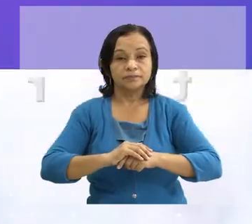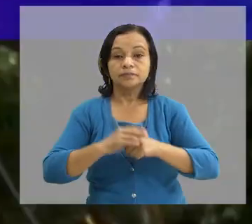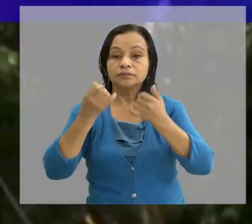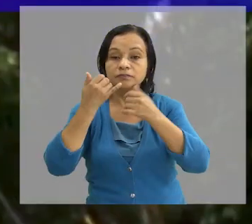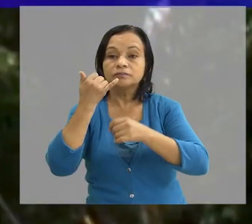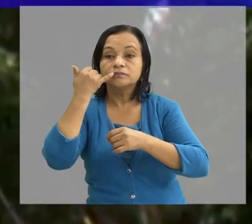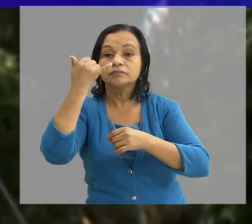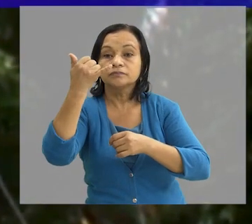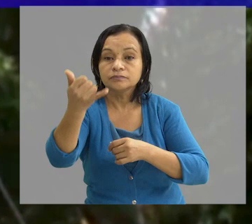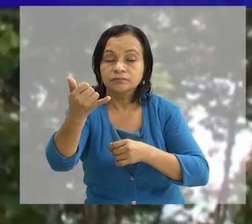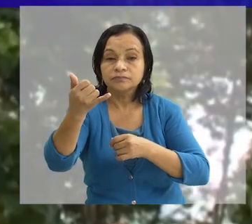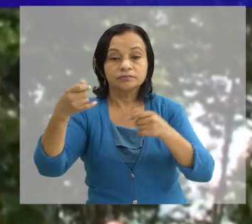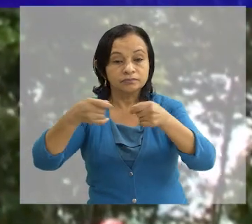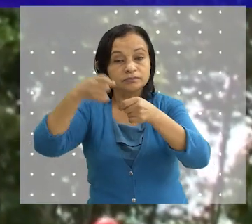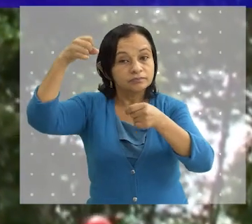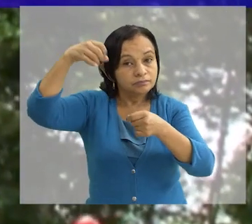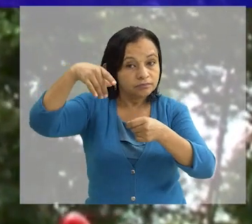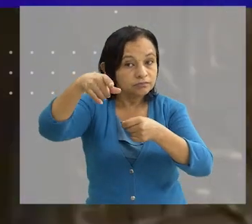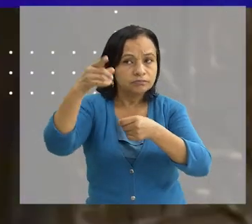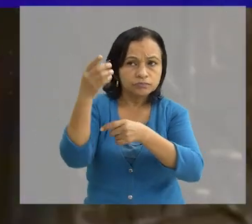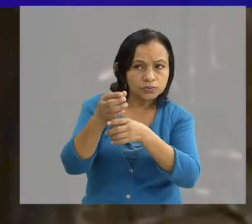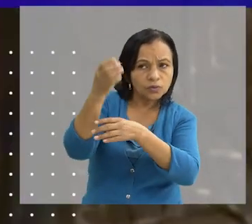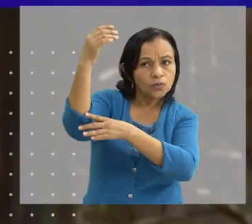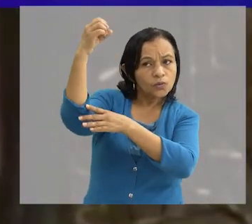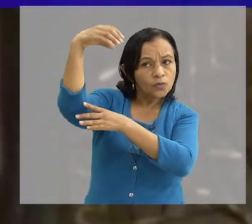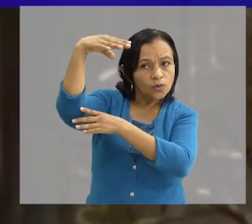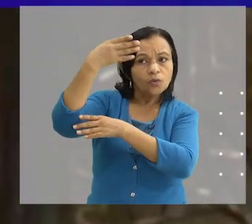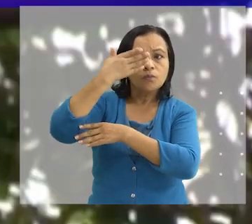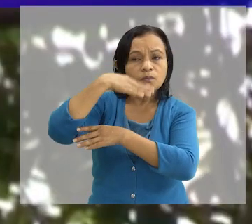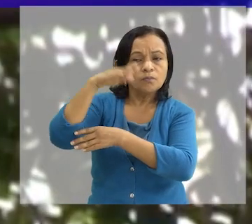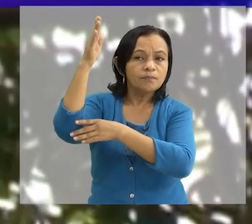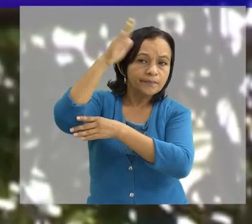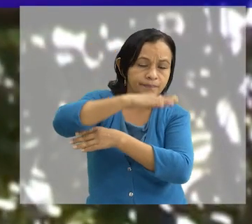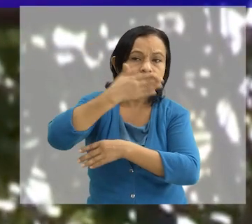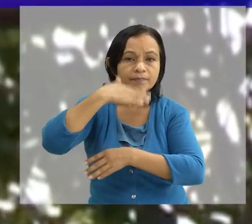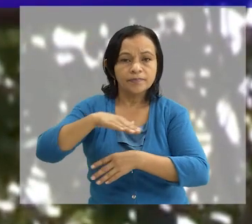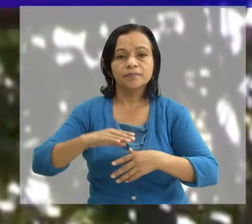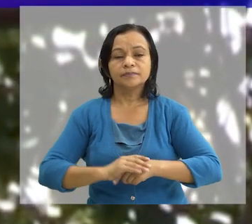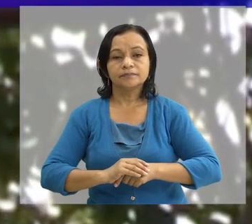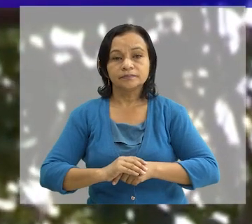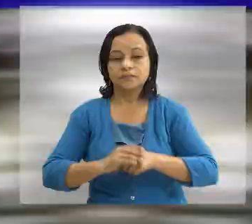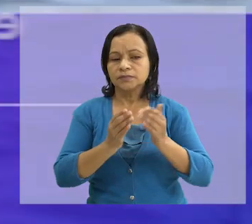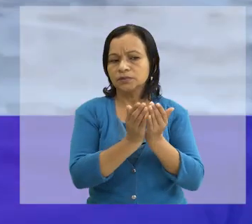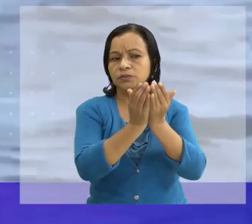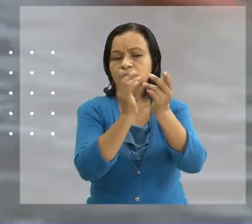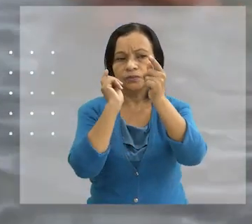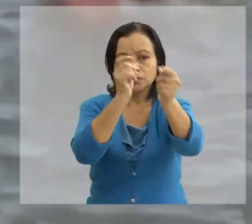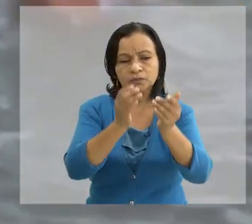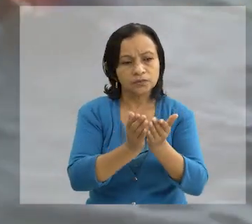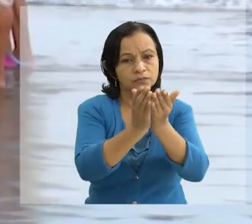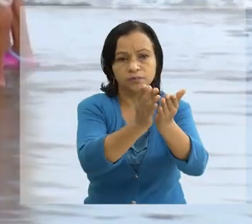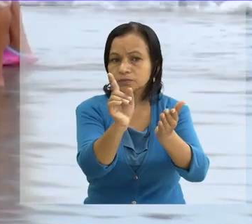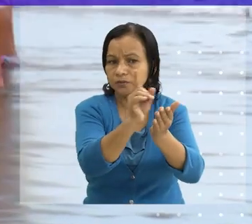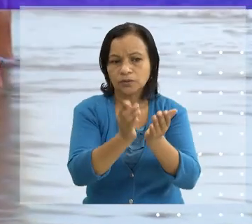Informemos a Enatrel o a Dismorte y Sur sobre postes de energía eléctrica que estén en mal estado Evitemos salir a labores de